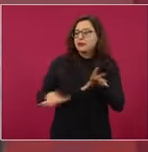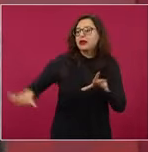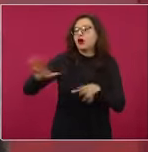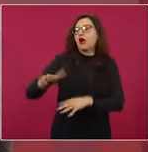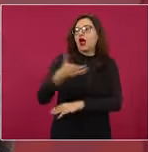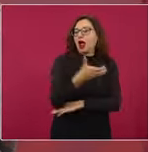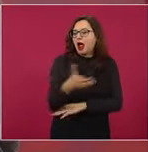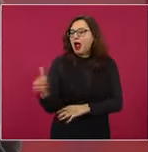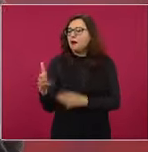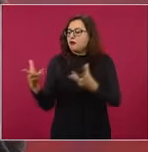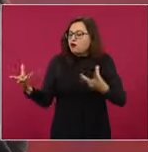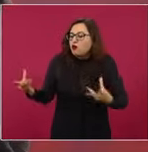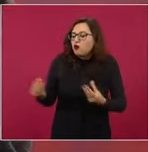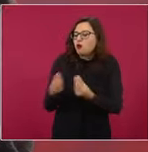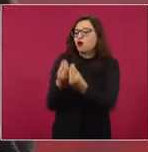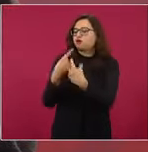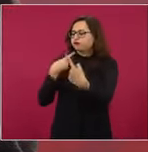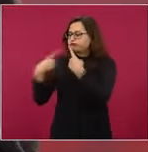campesinos